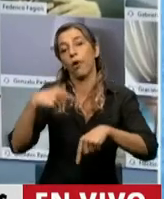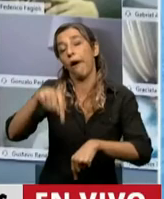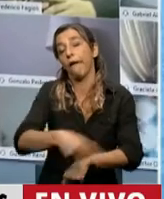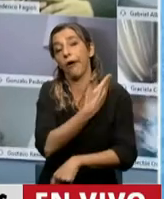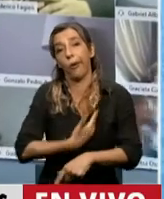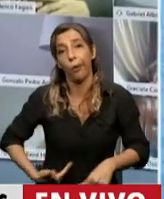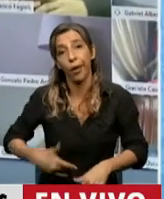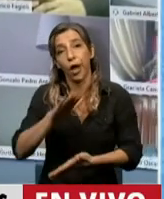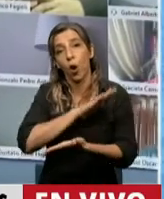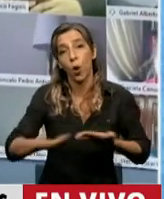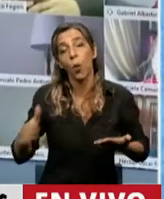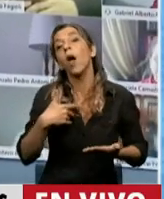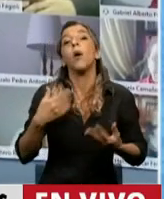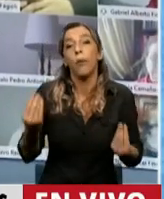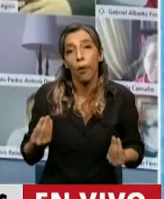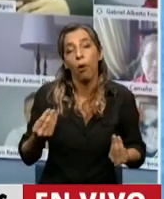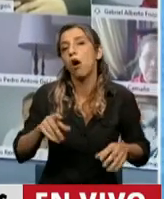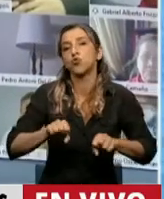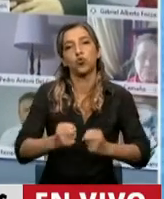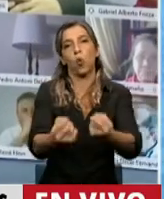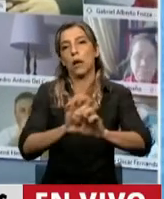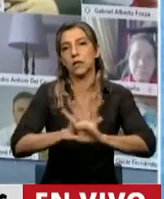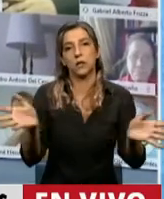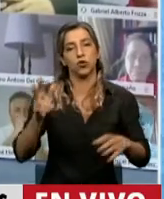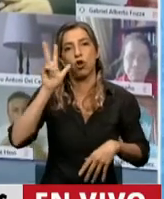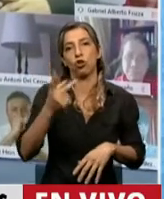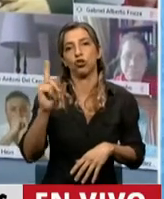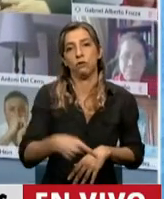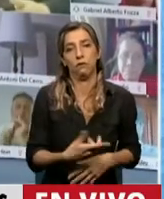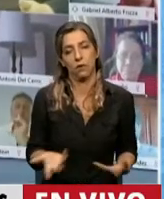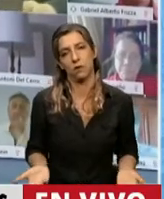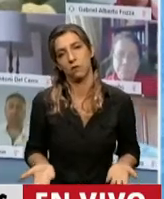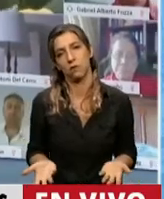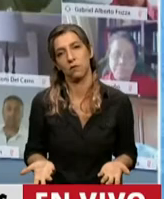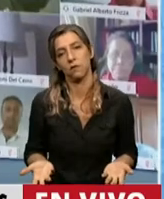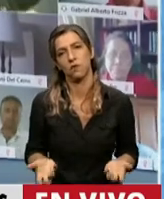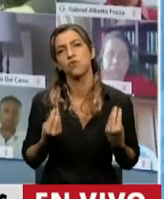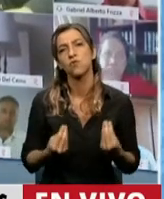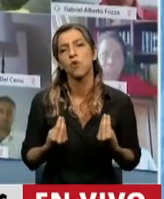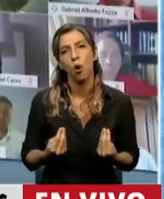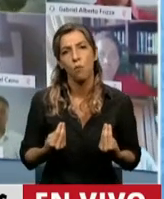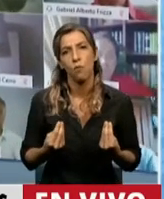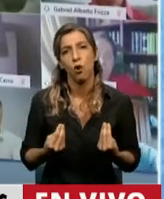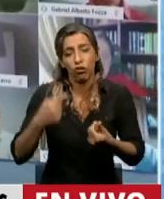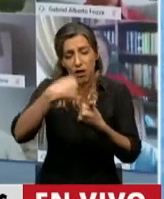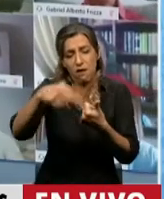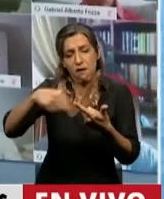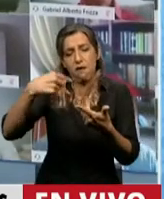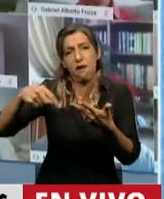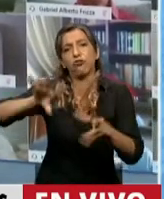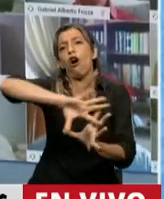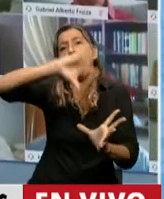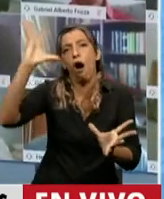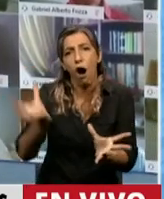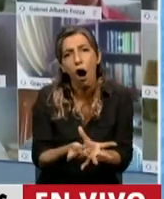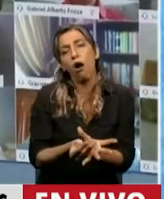actual y mete la suspensión de la movilidad. Para que quede claro, es todo un conjunto del régimen político y por